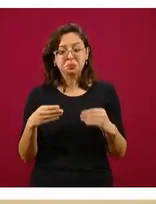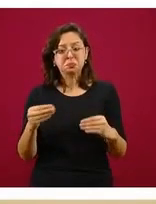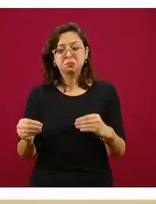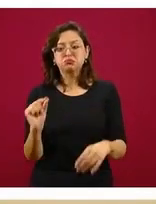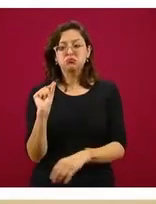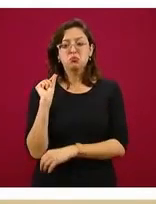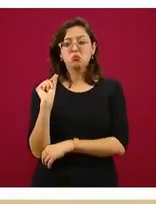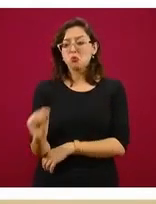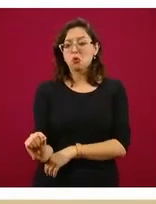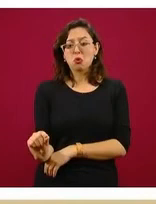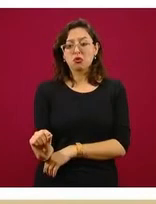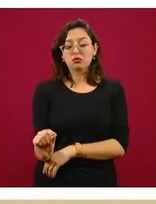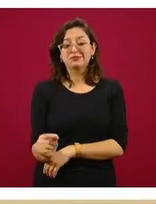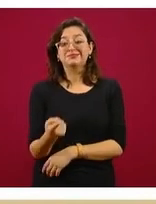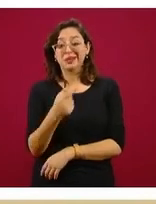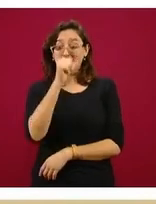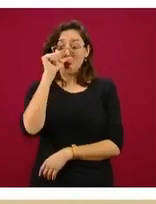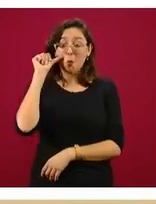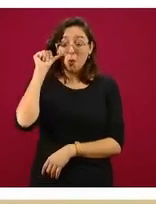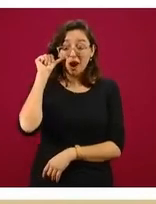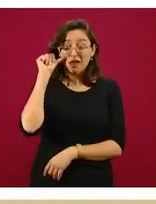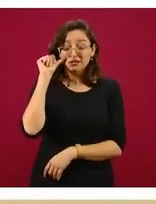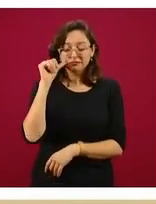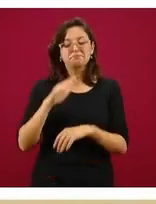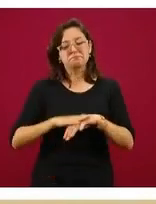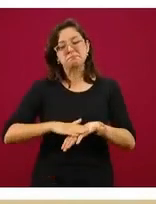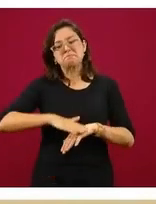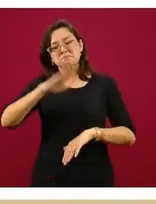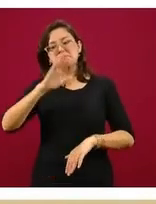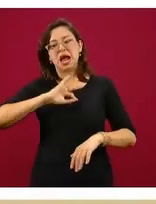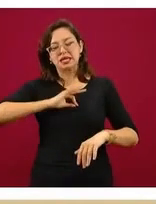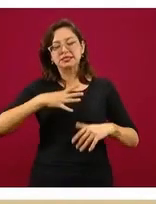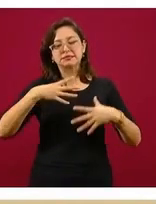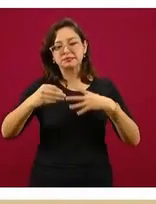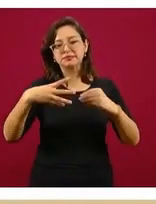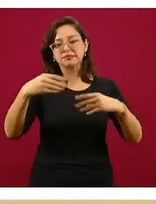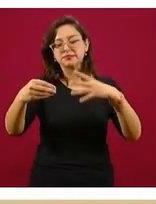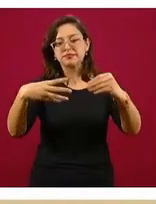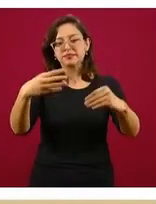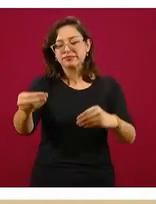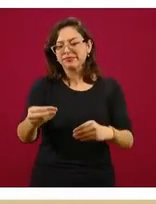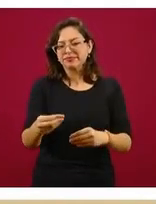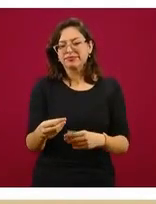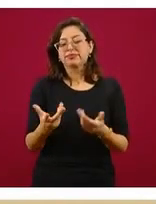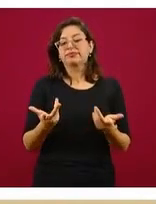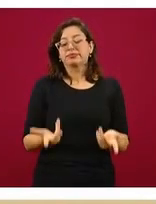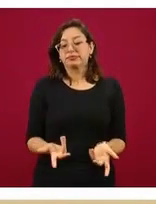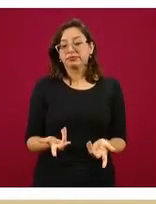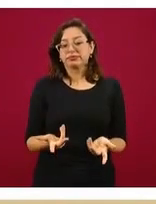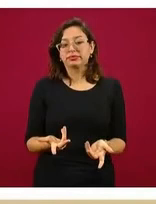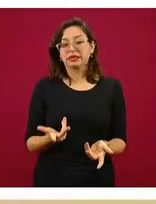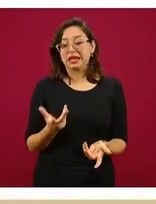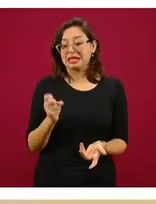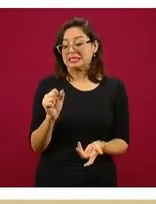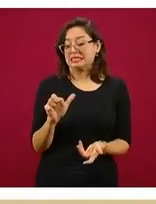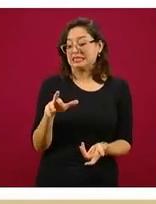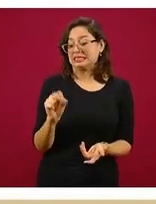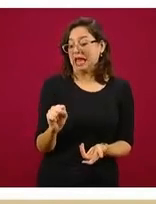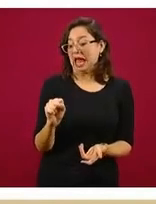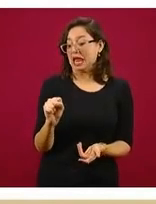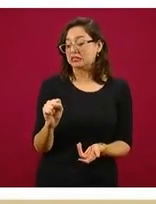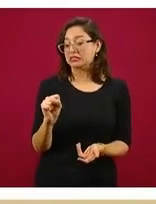región Juárez tiene una mayor actividad del virus. La mayor actividad viral de SARS-CoV-2